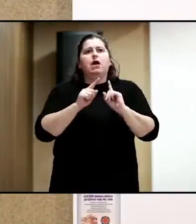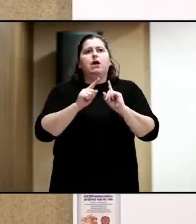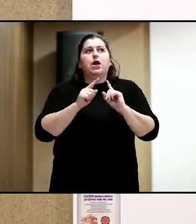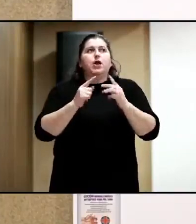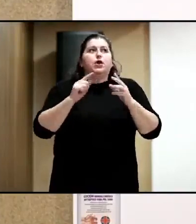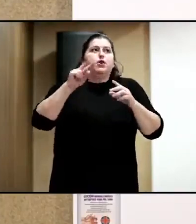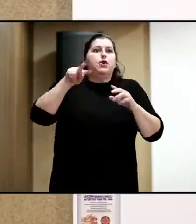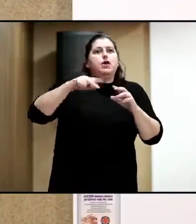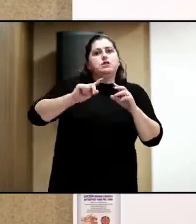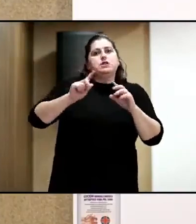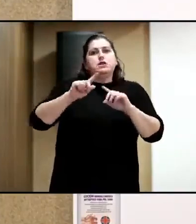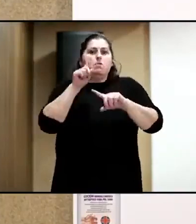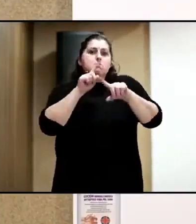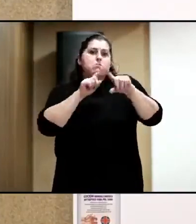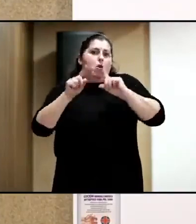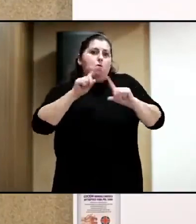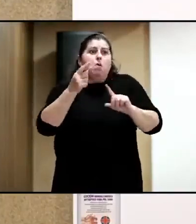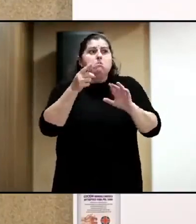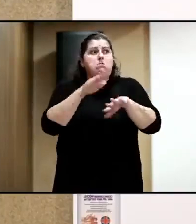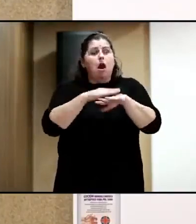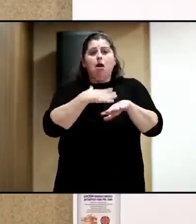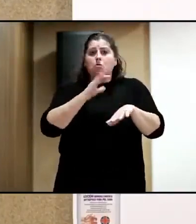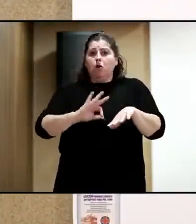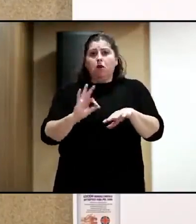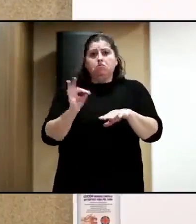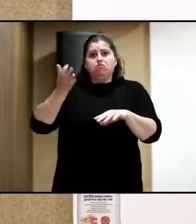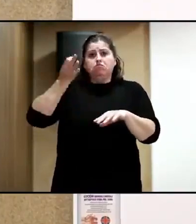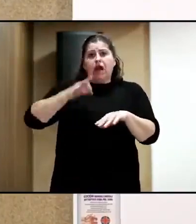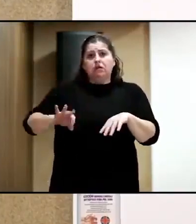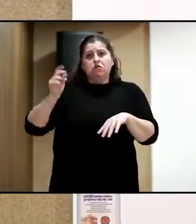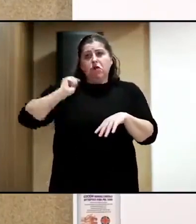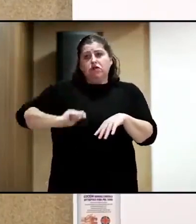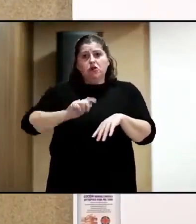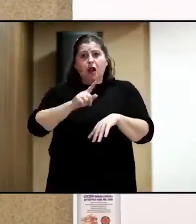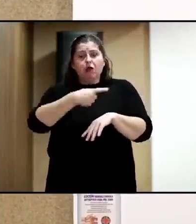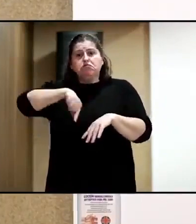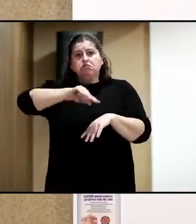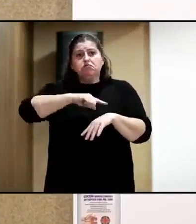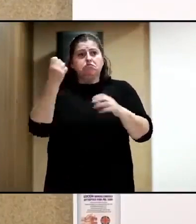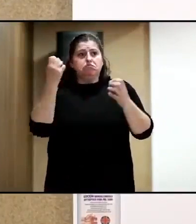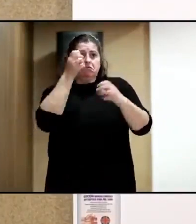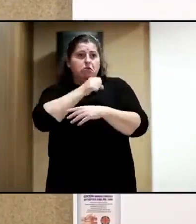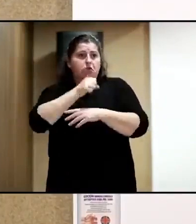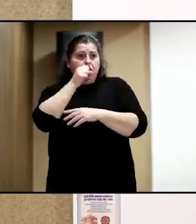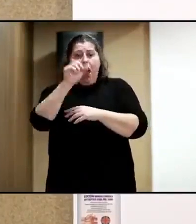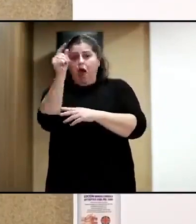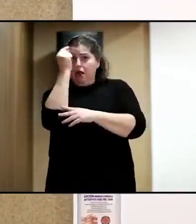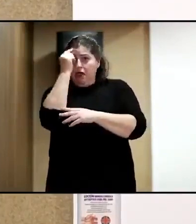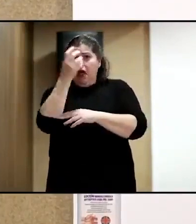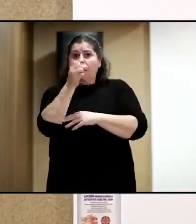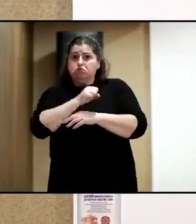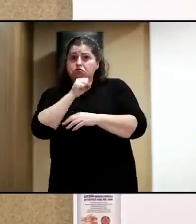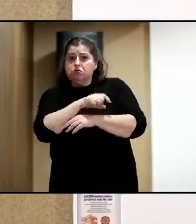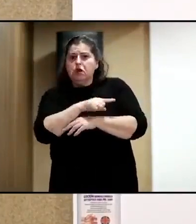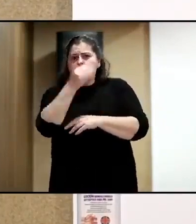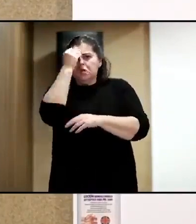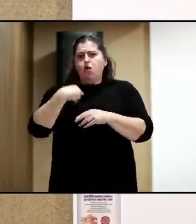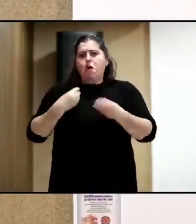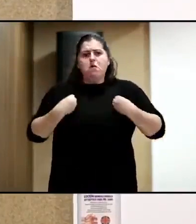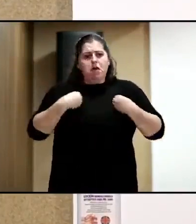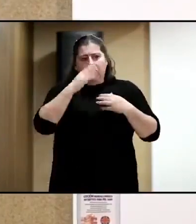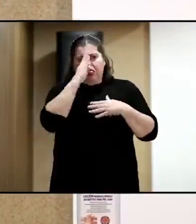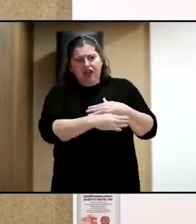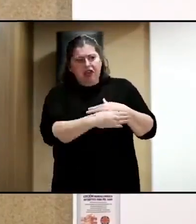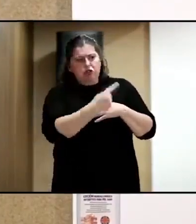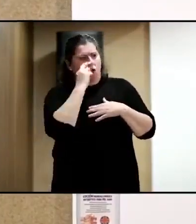no está reñido con tener un gran talento y creo que lo vamos a poder vivir todo en vivo y en directo. Y aparte de